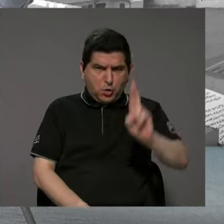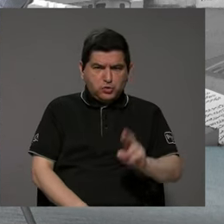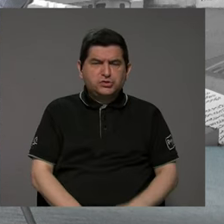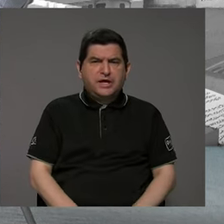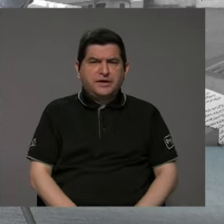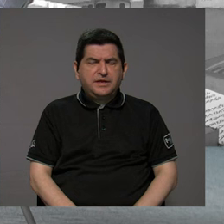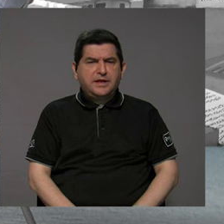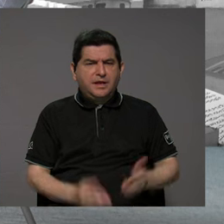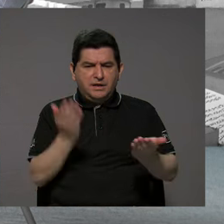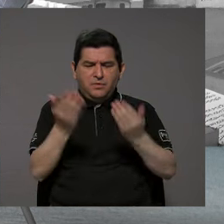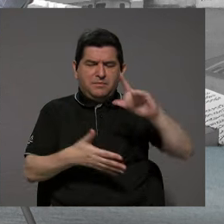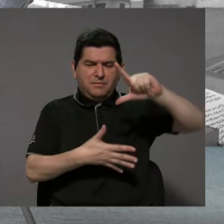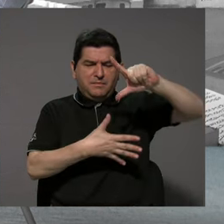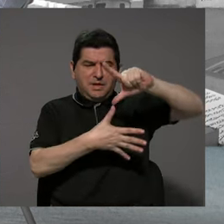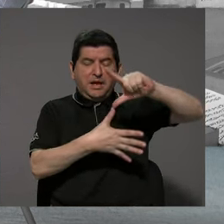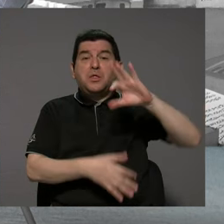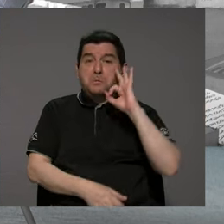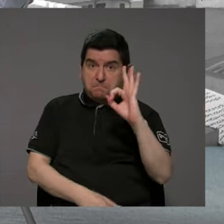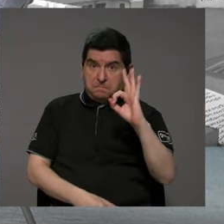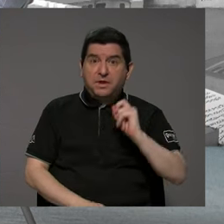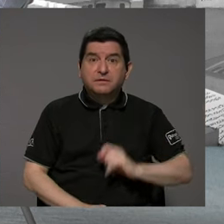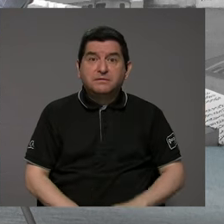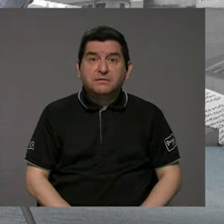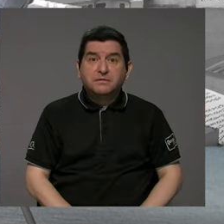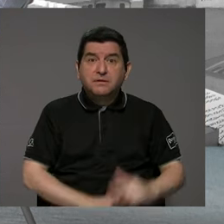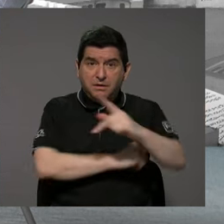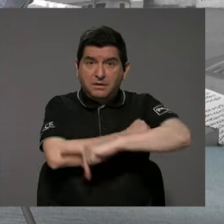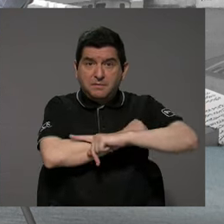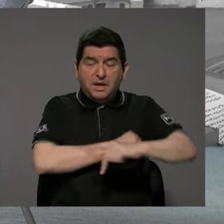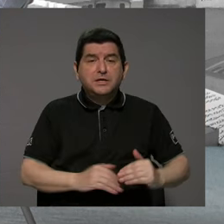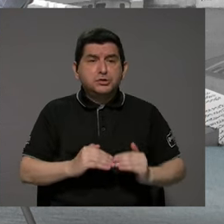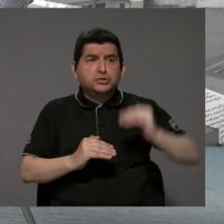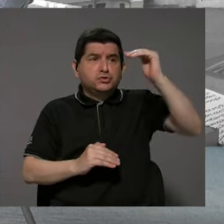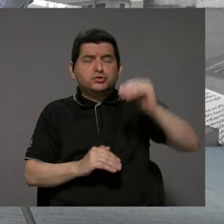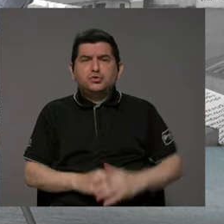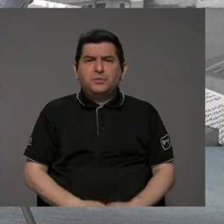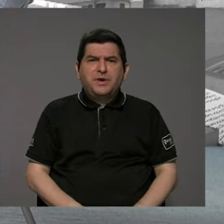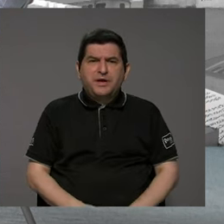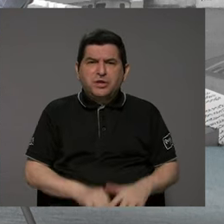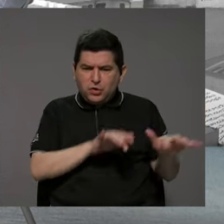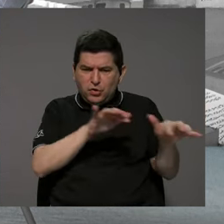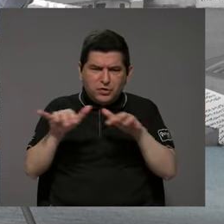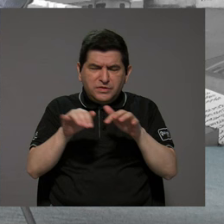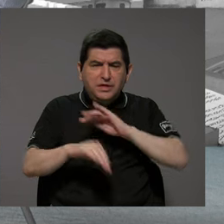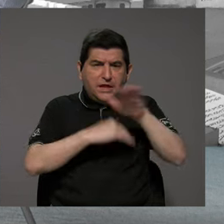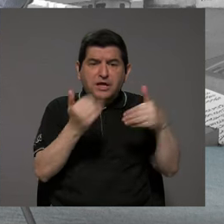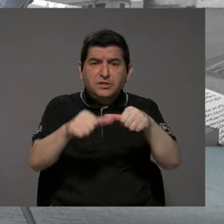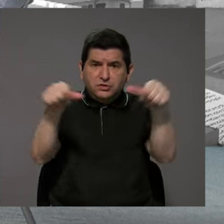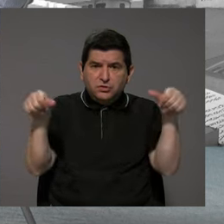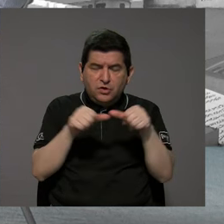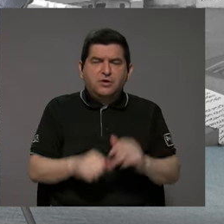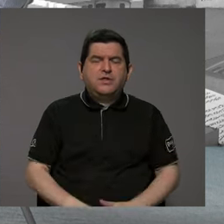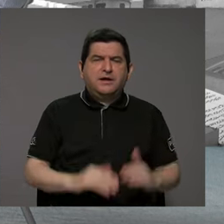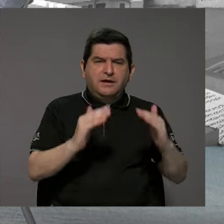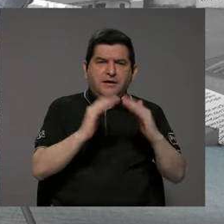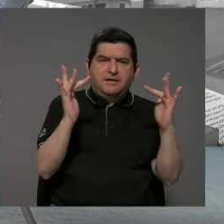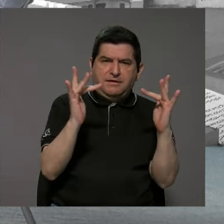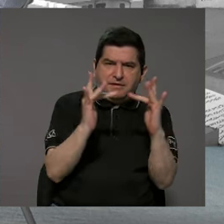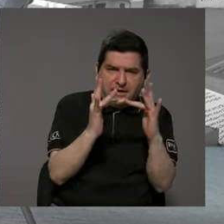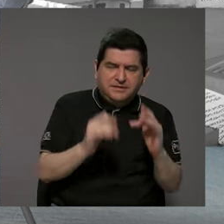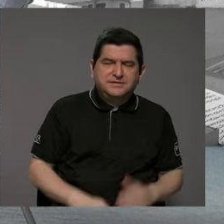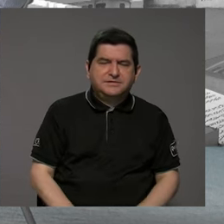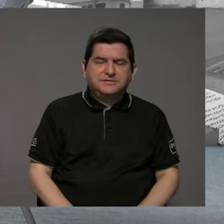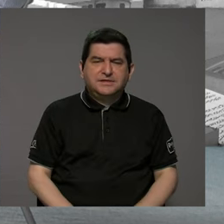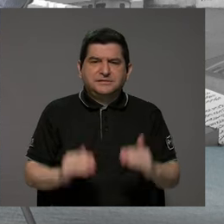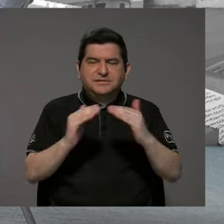a nivel latinoamericano muy, muy bien y es de los países que más digitalización tienen todos los sentidos. Uno ve avances, la cantidad de hogares conectados, la cantidad de